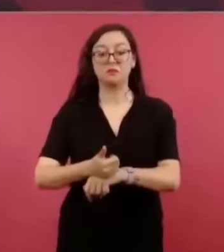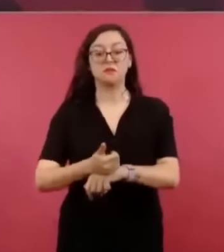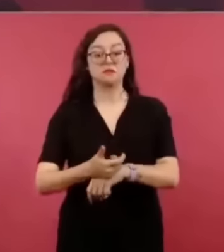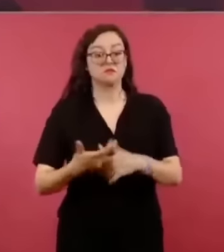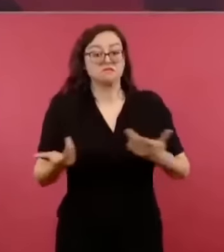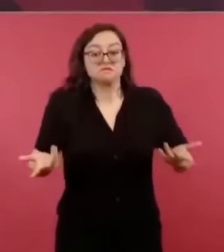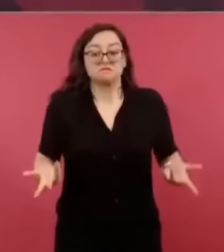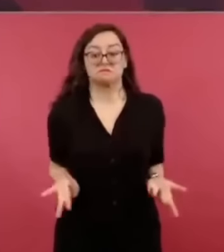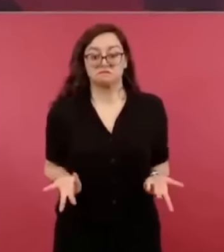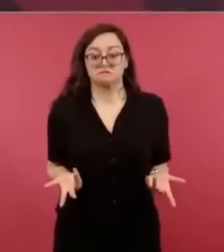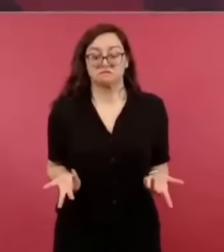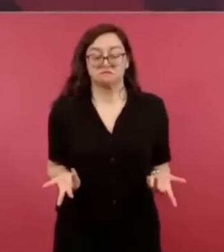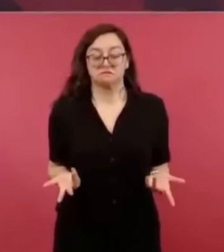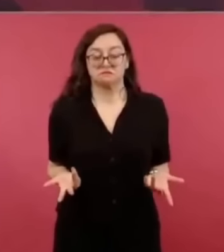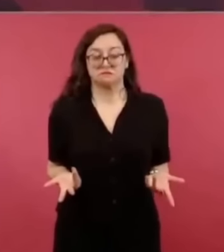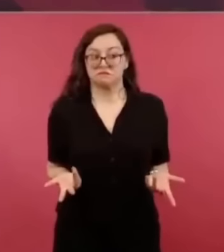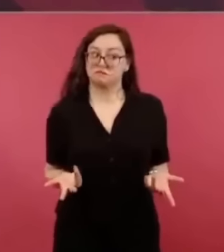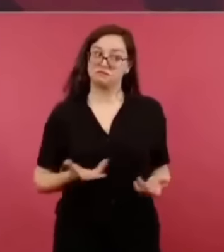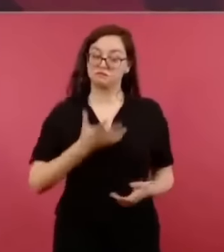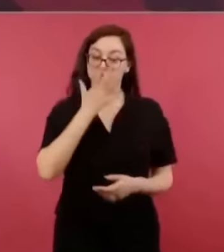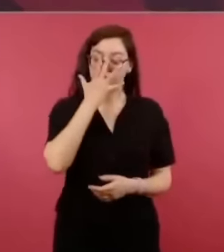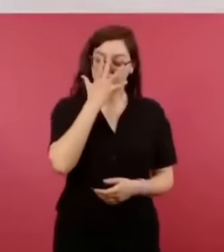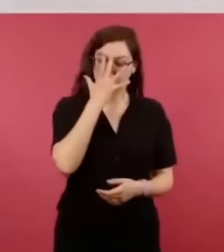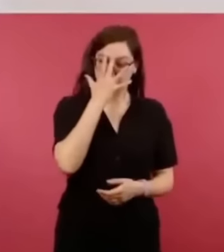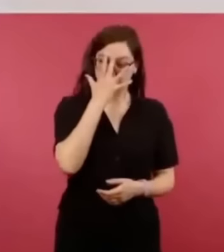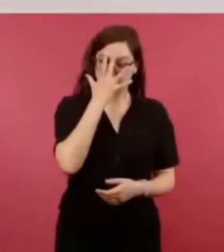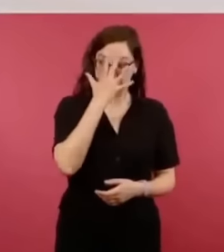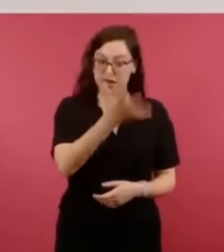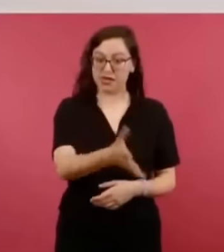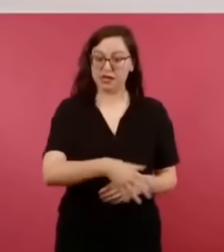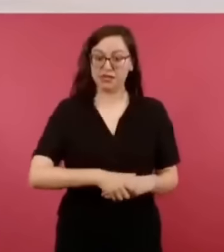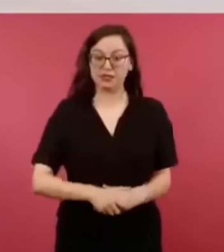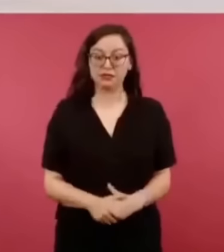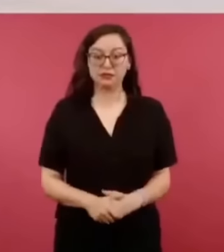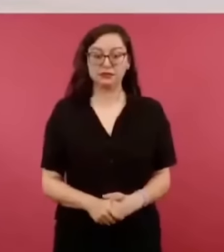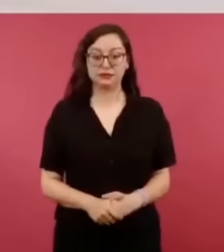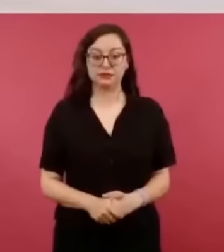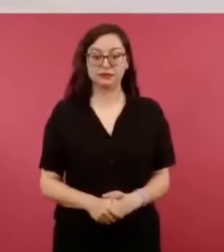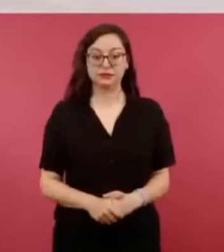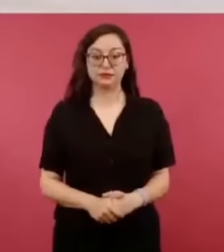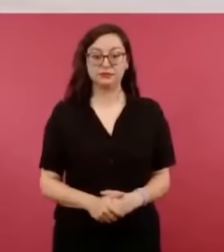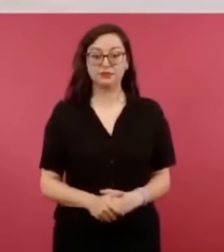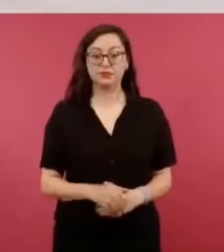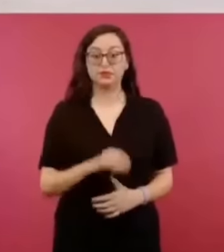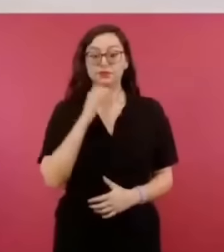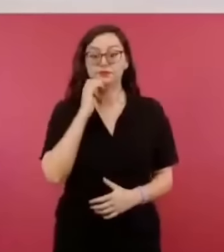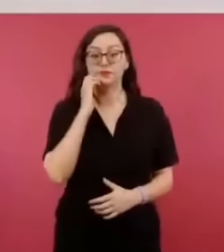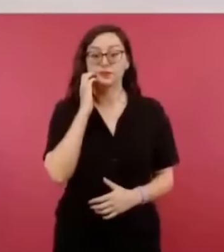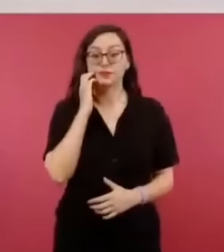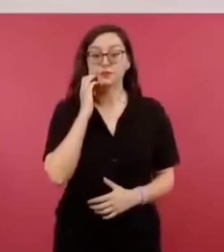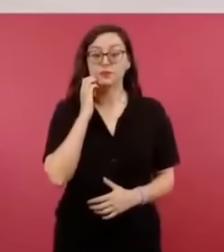ahora de oficio investigando,